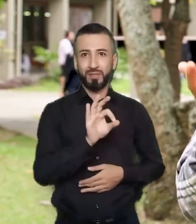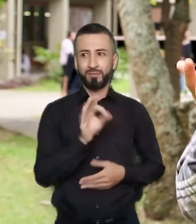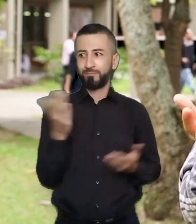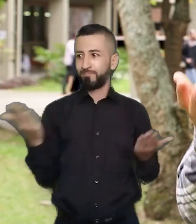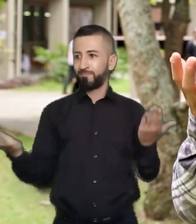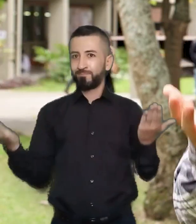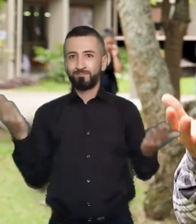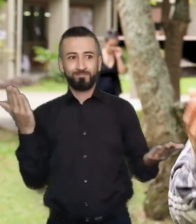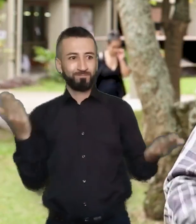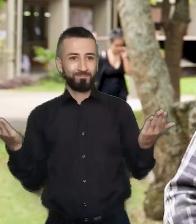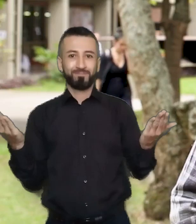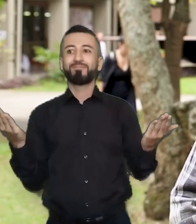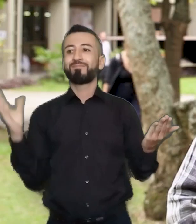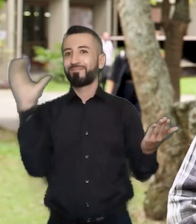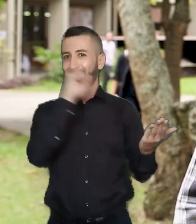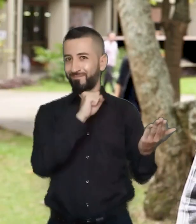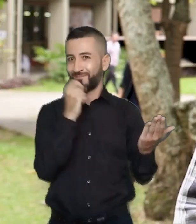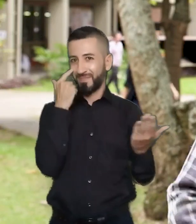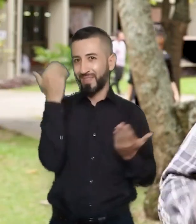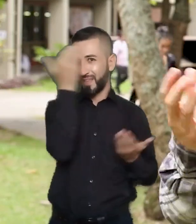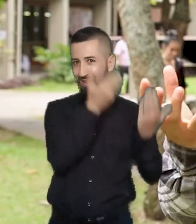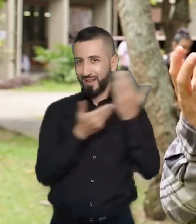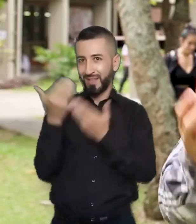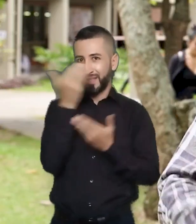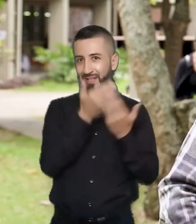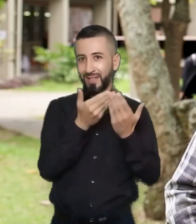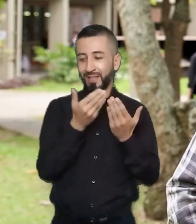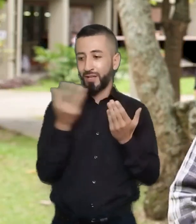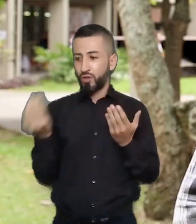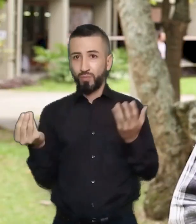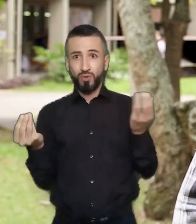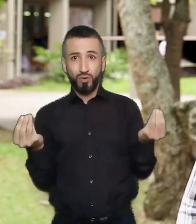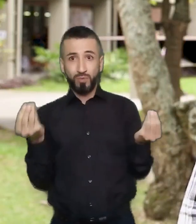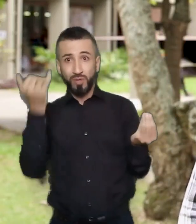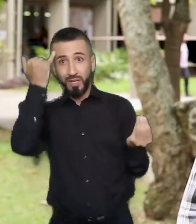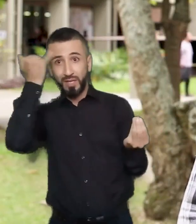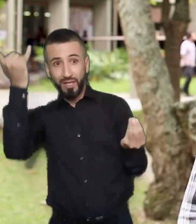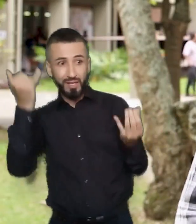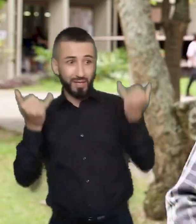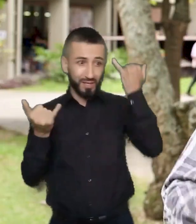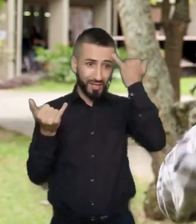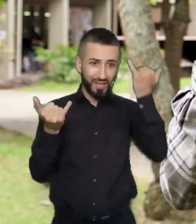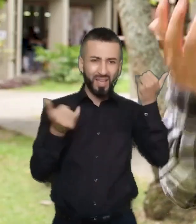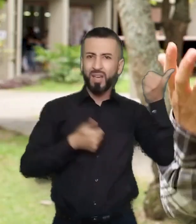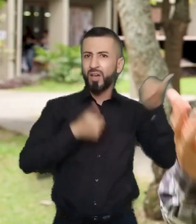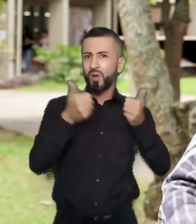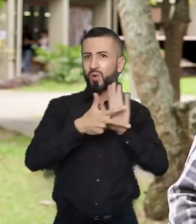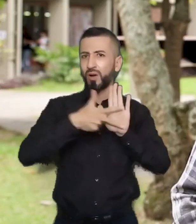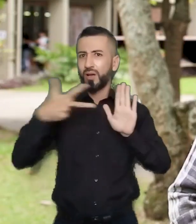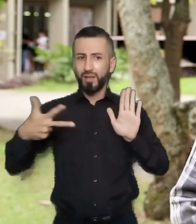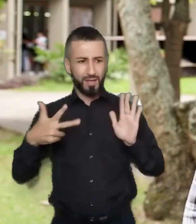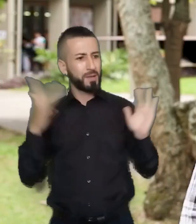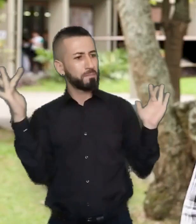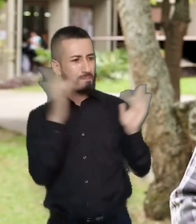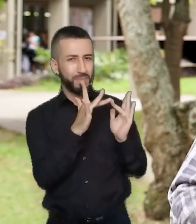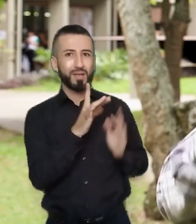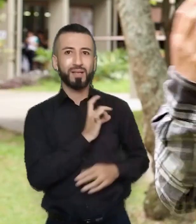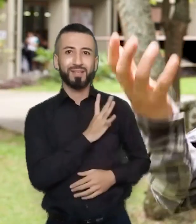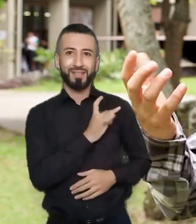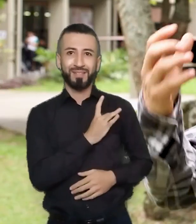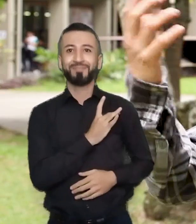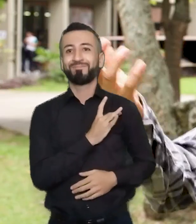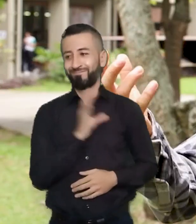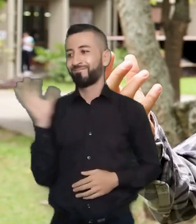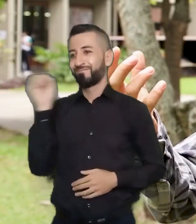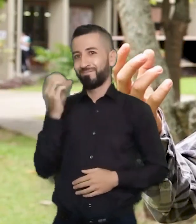mirar la balanza de pesos y contrapesos entre estas dos ideas posiblemente respecto a qué constitución necesita Chile, obviamente